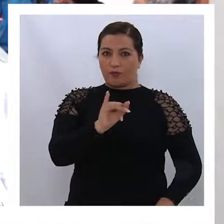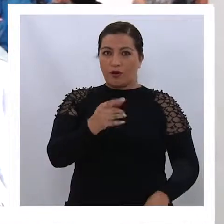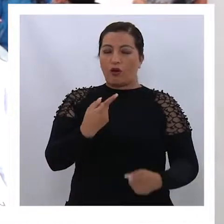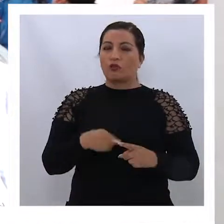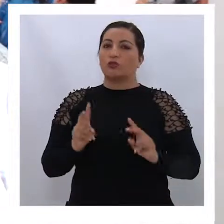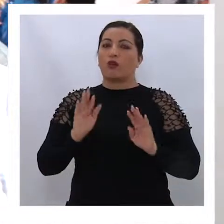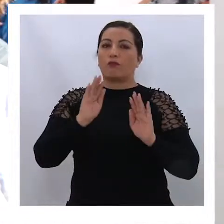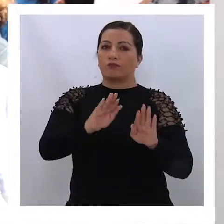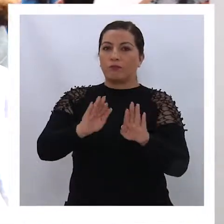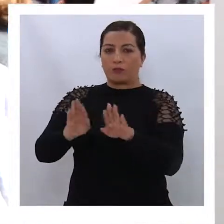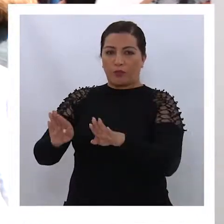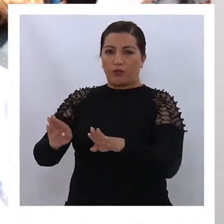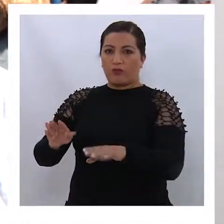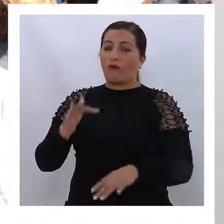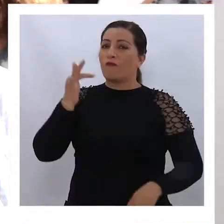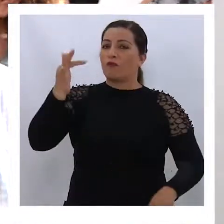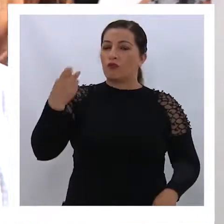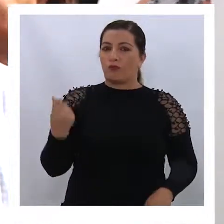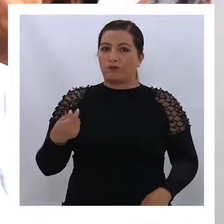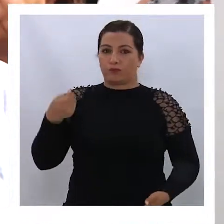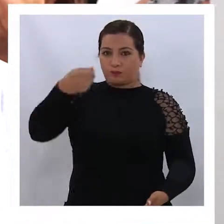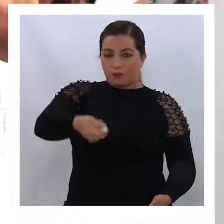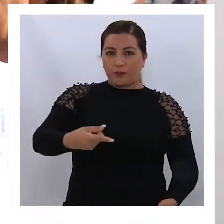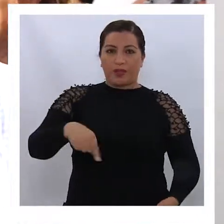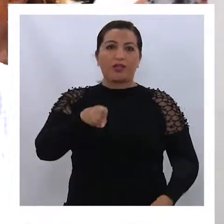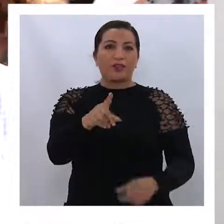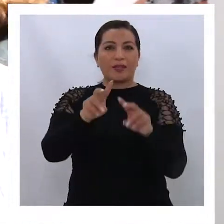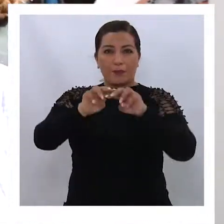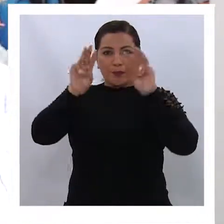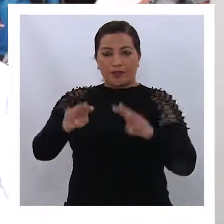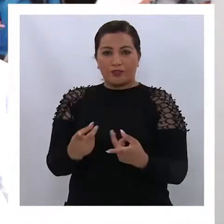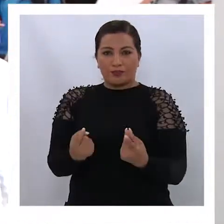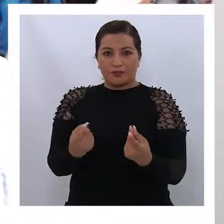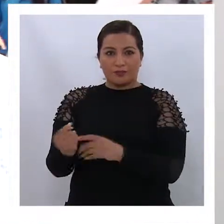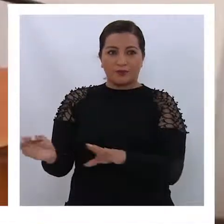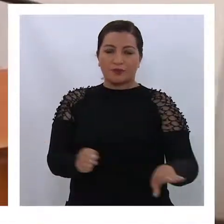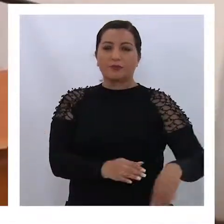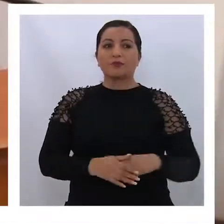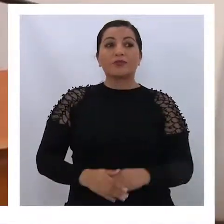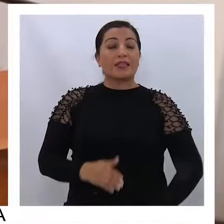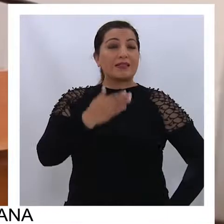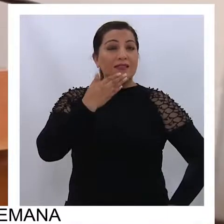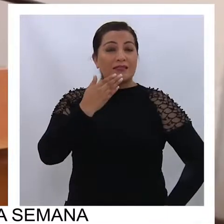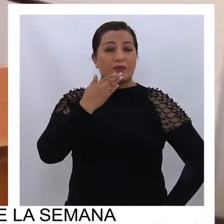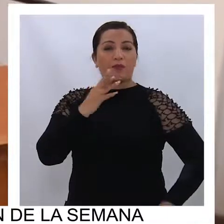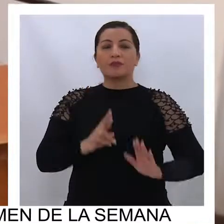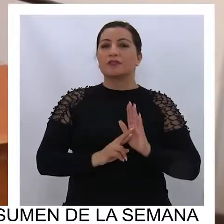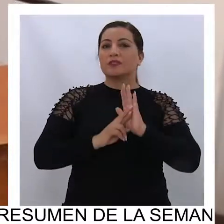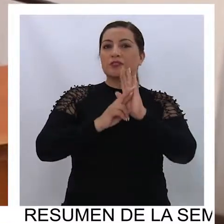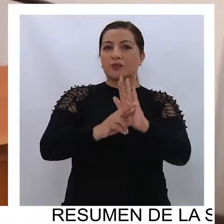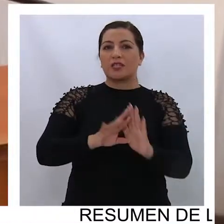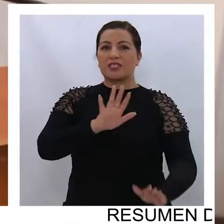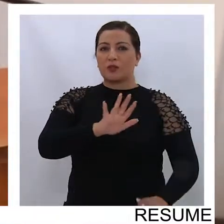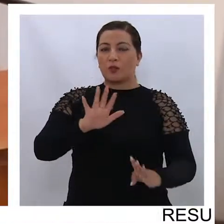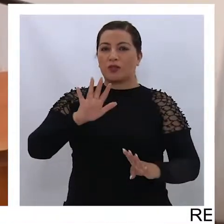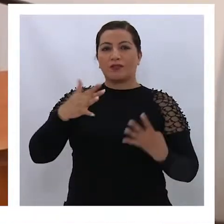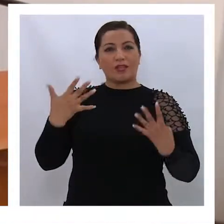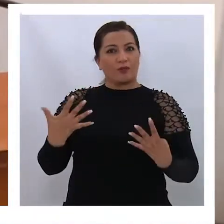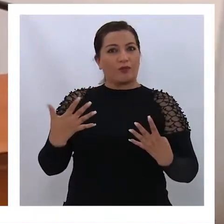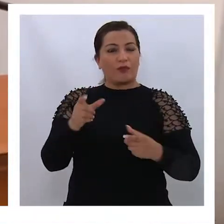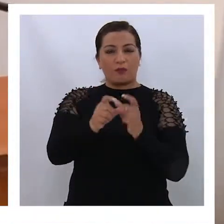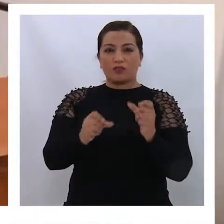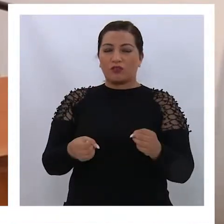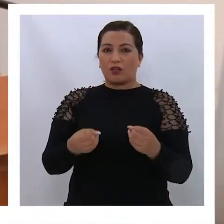aportes que van a venir más adelante en función de los requerimientos que vayan saliendo. Por su parte, la representante de los 59